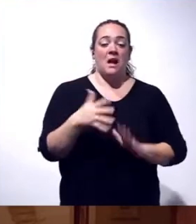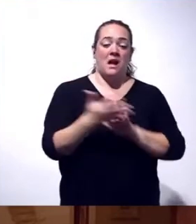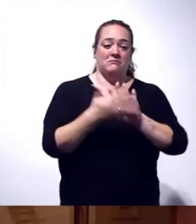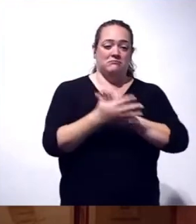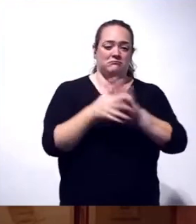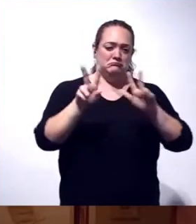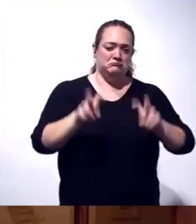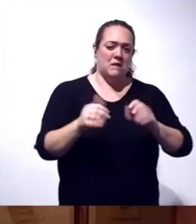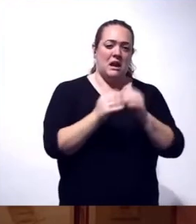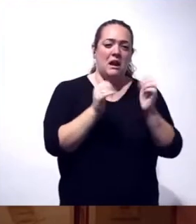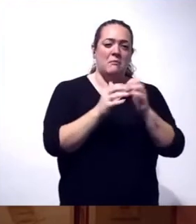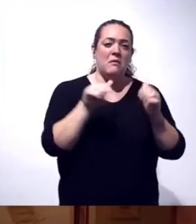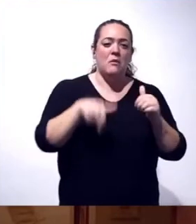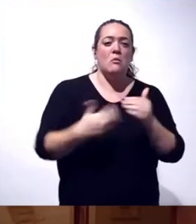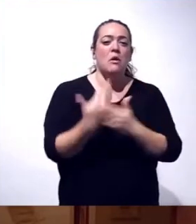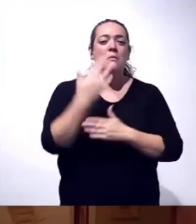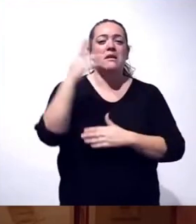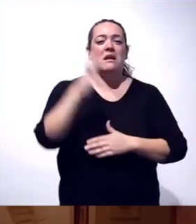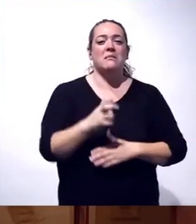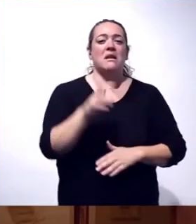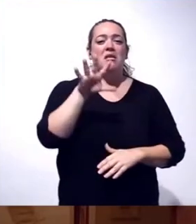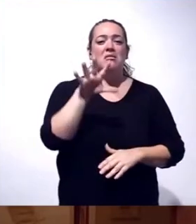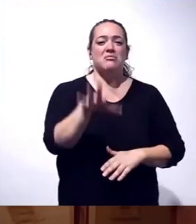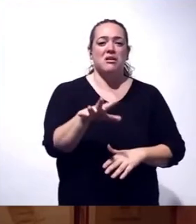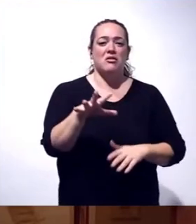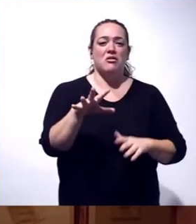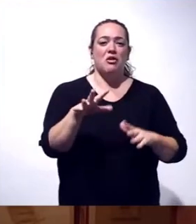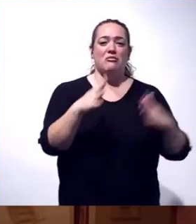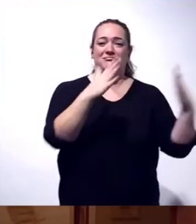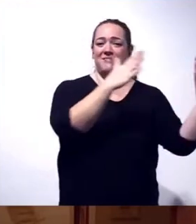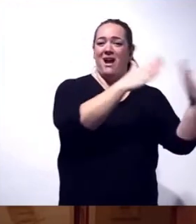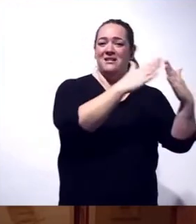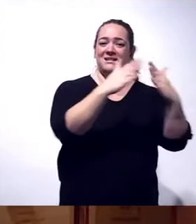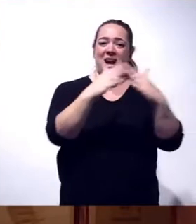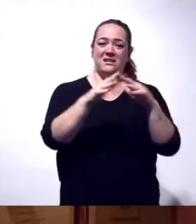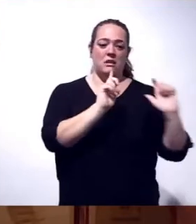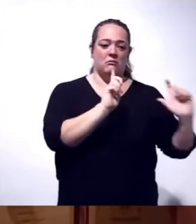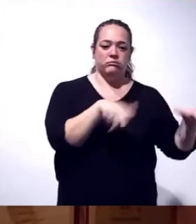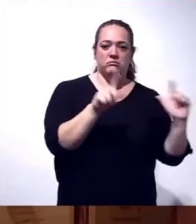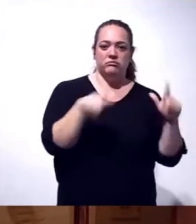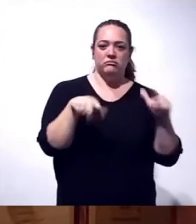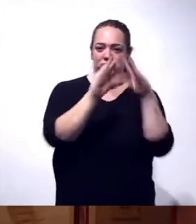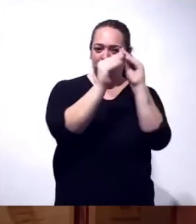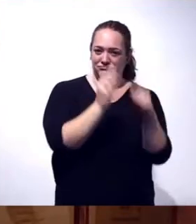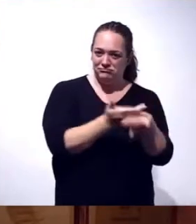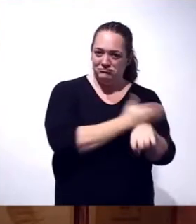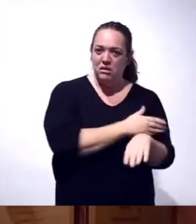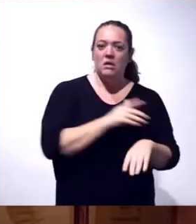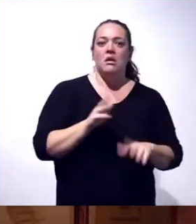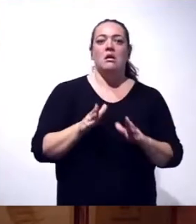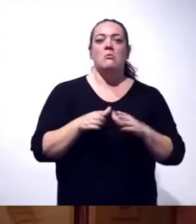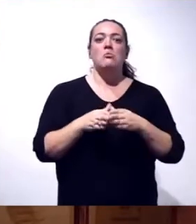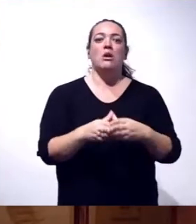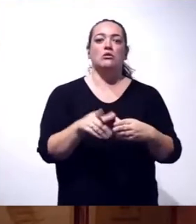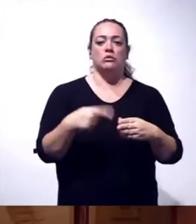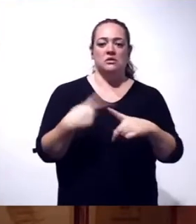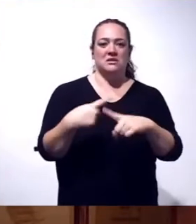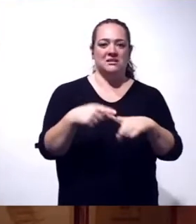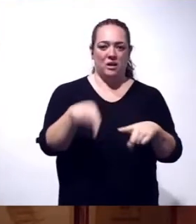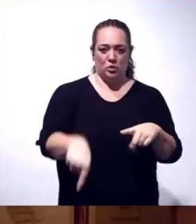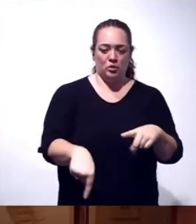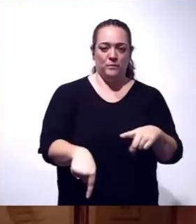Palma, ayer se tenía prevista la llegada de cinco contenedores casas, o casas contenedores, al puerto de Santa Cruz de Palma.